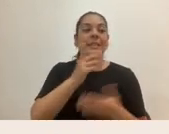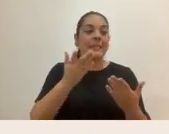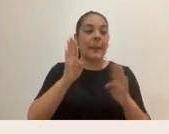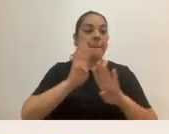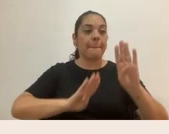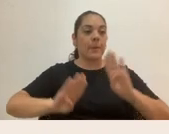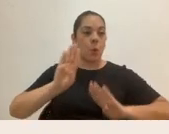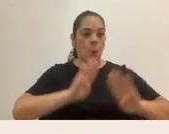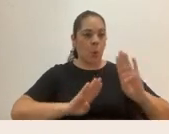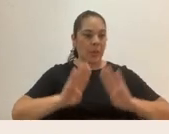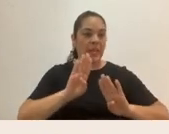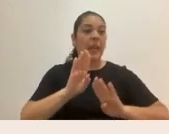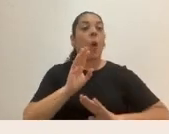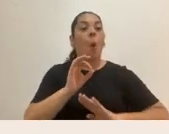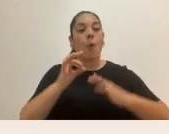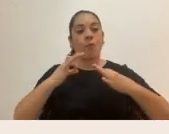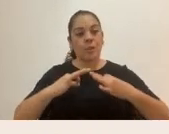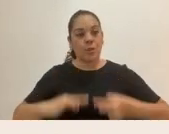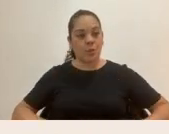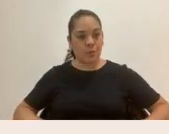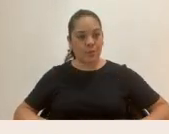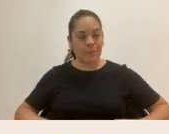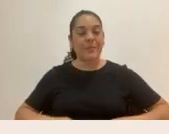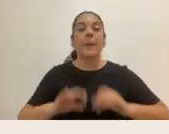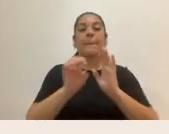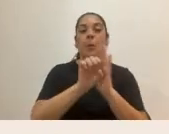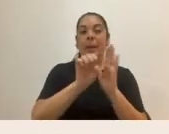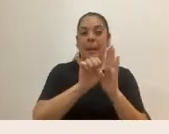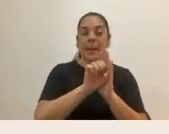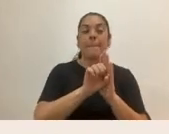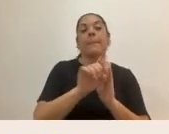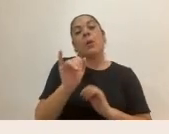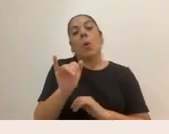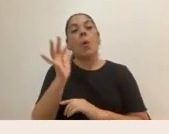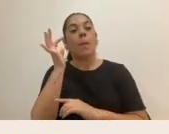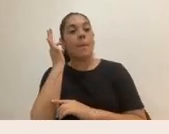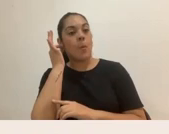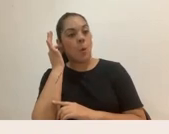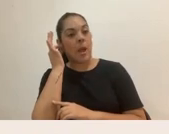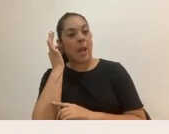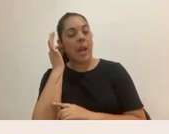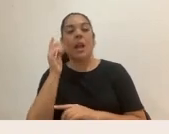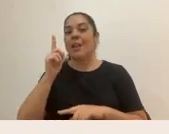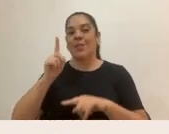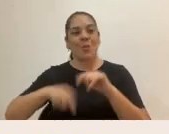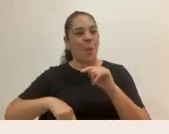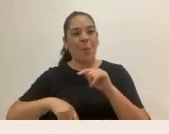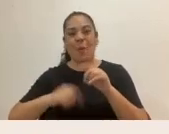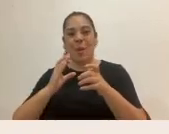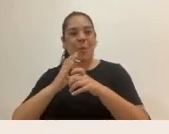o fisiológicas. Es decir, como mujeres, no podemos producir